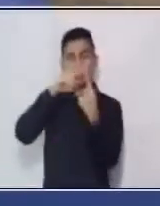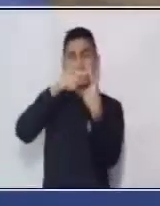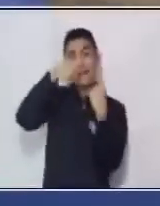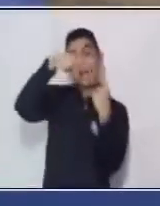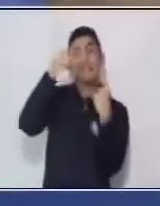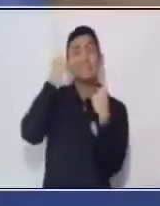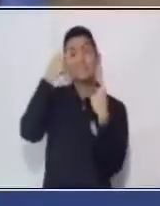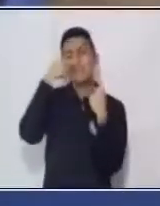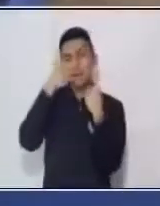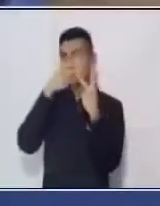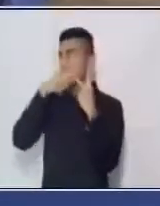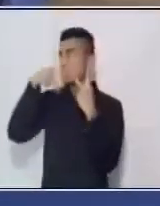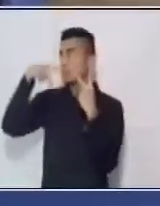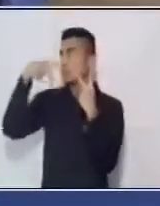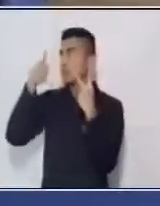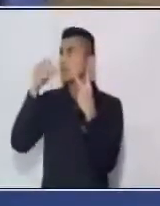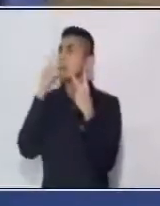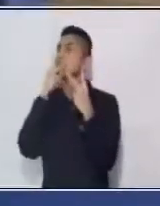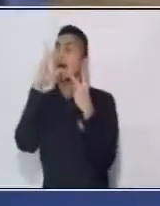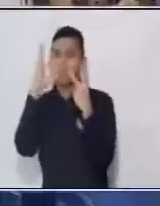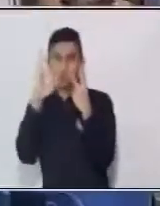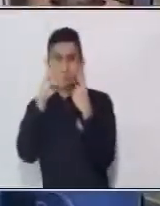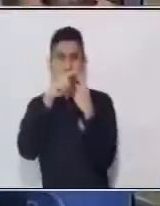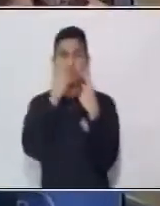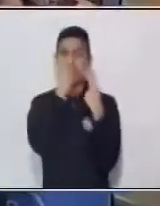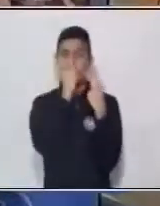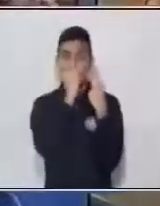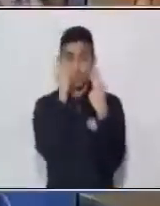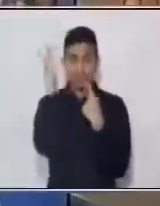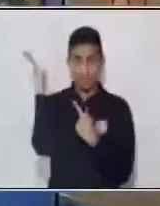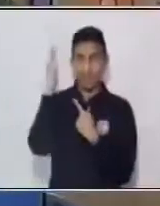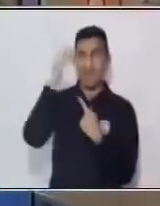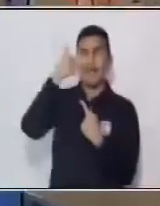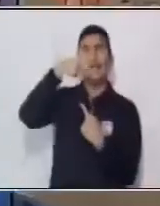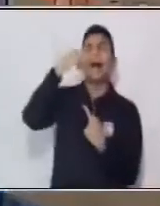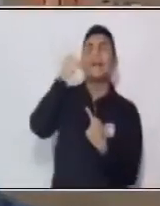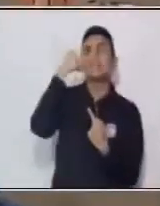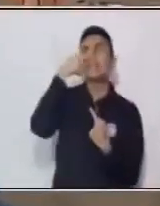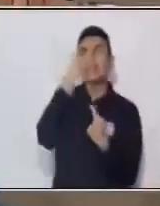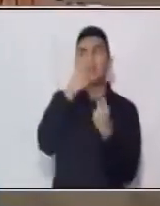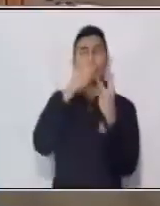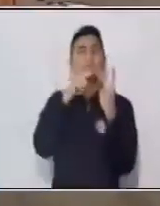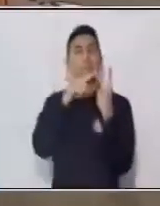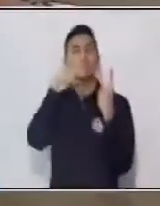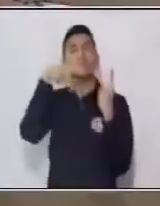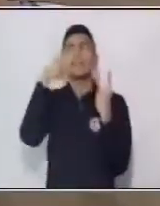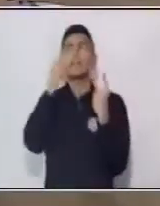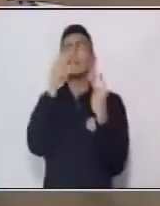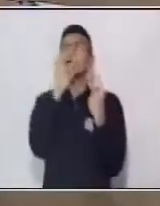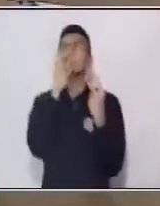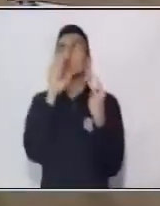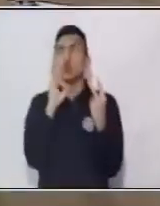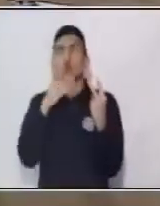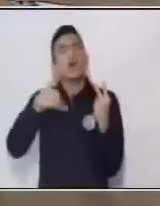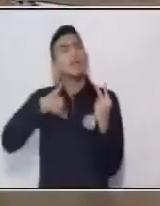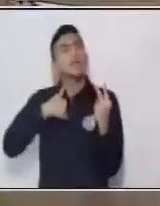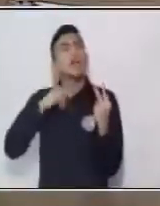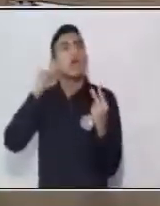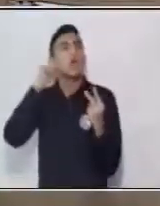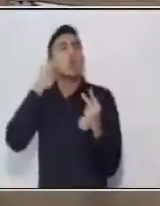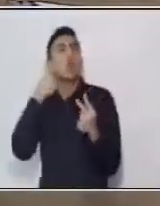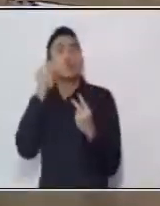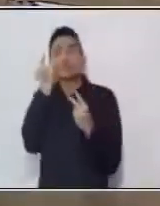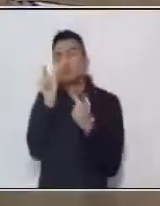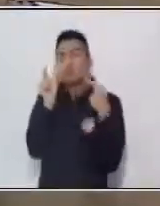Ellos tenían, aquí están, ella es Anita y él es Nacho. Ellos tenían unos dulces. Cada uno